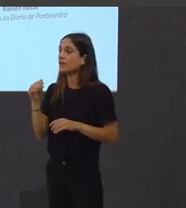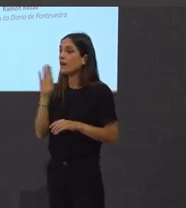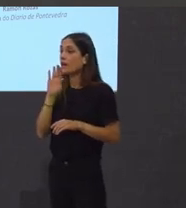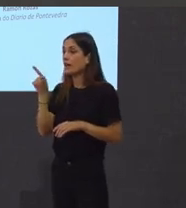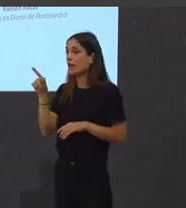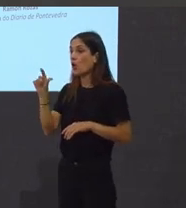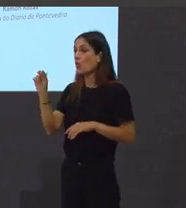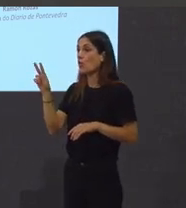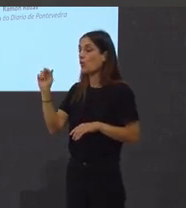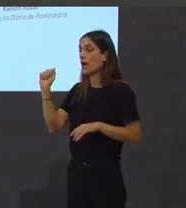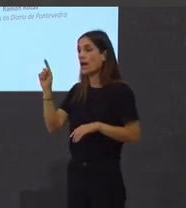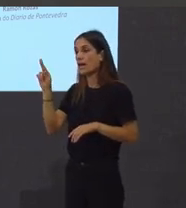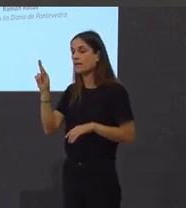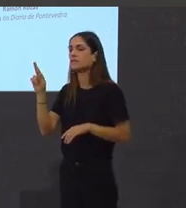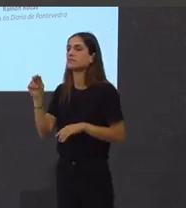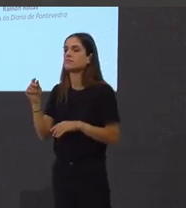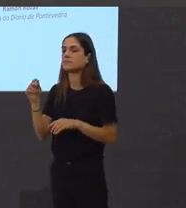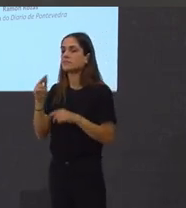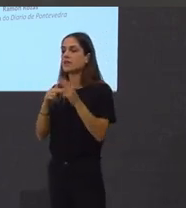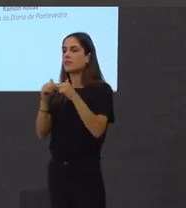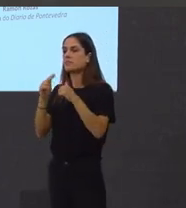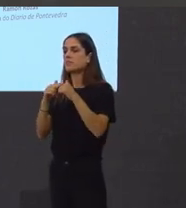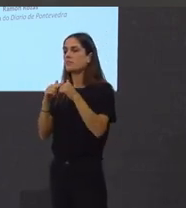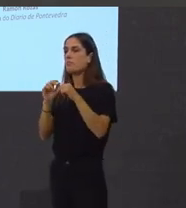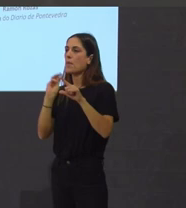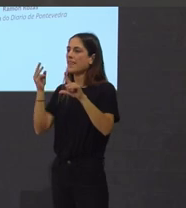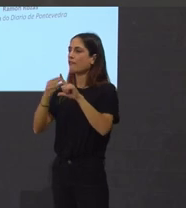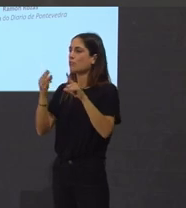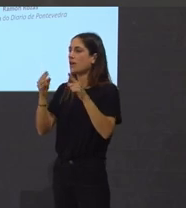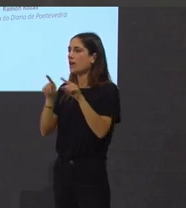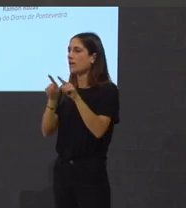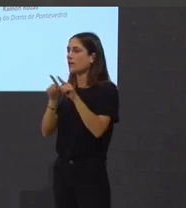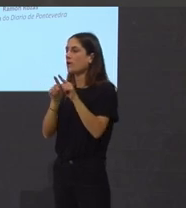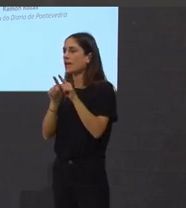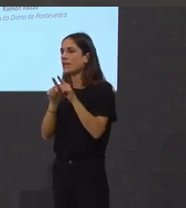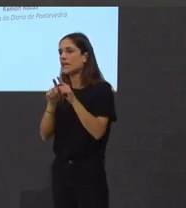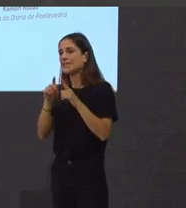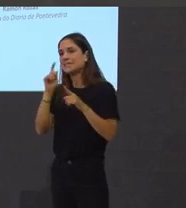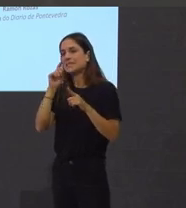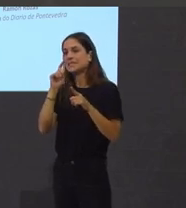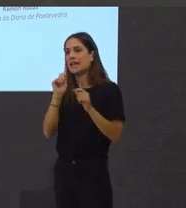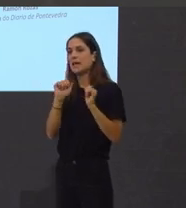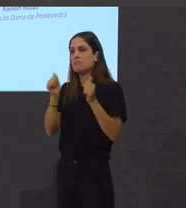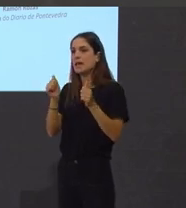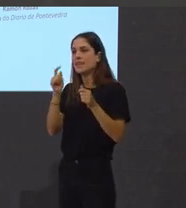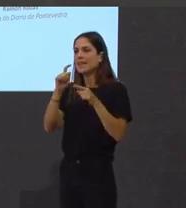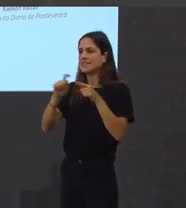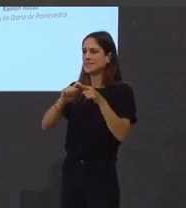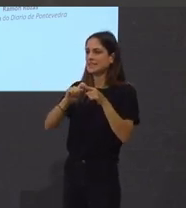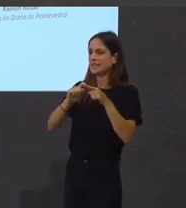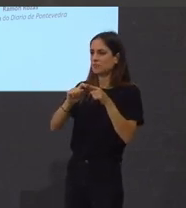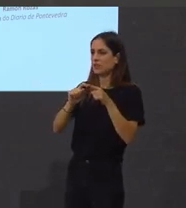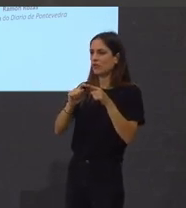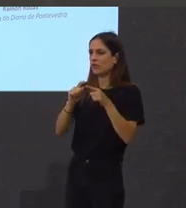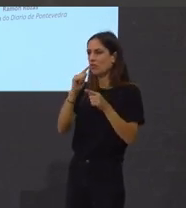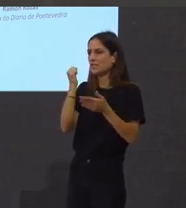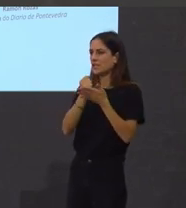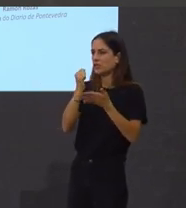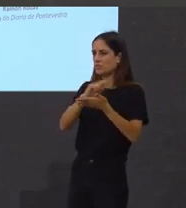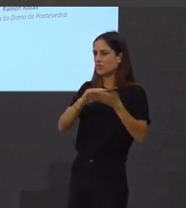que foi unha plataforma de construcción de estereótipos, basicamente, pero que eu creo que non o foi máis que